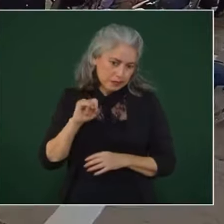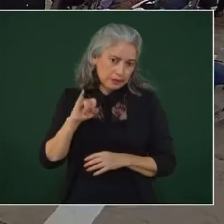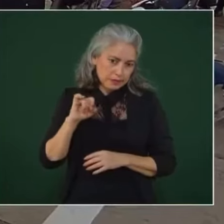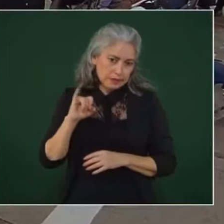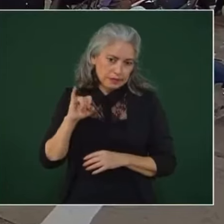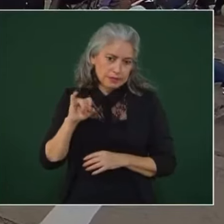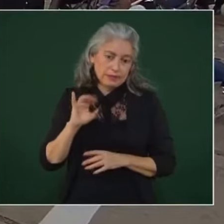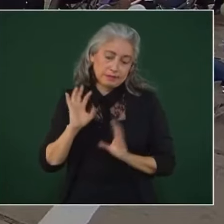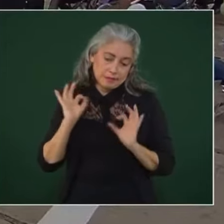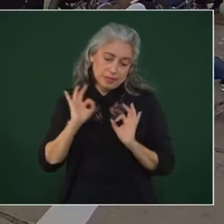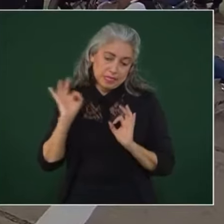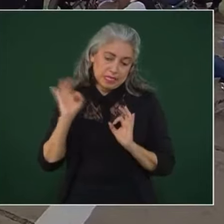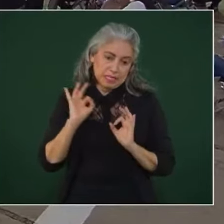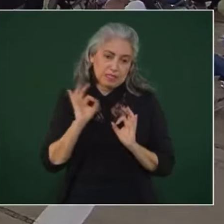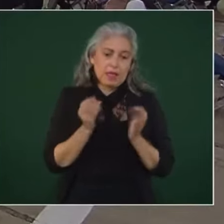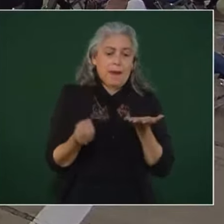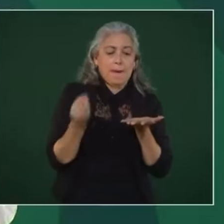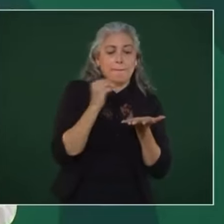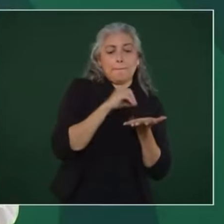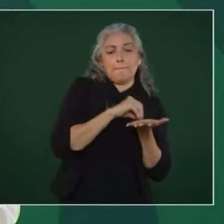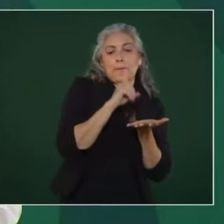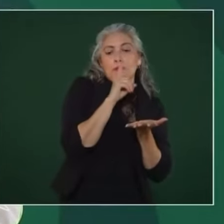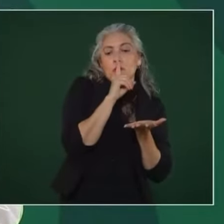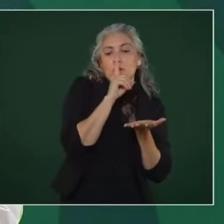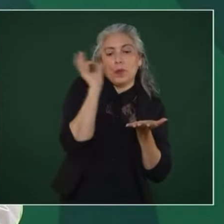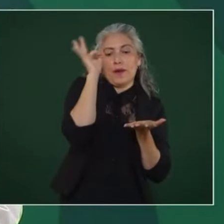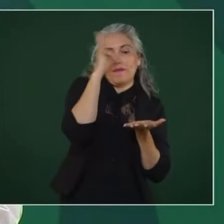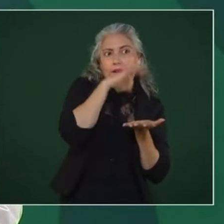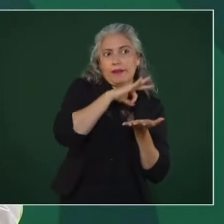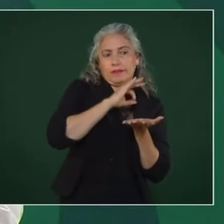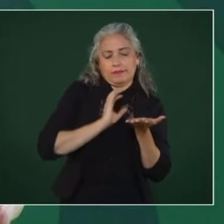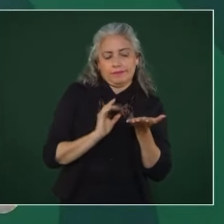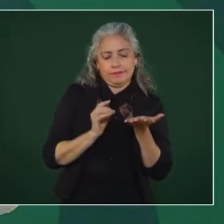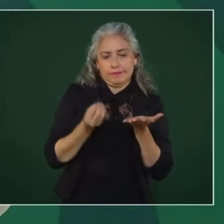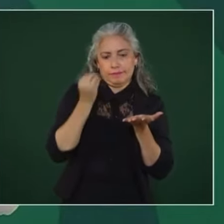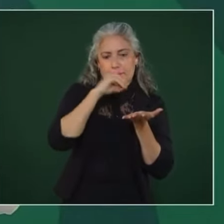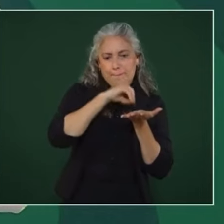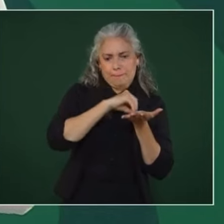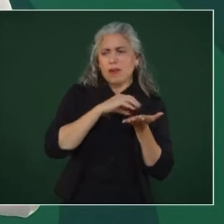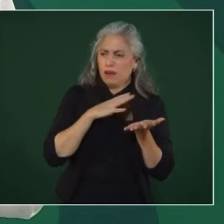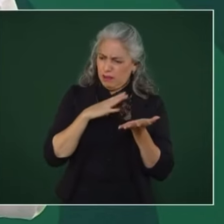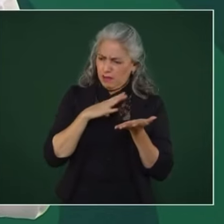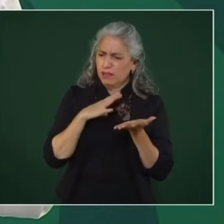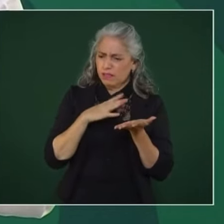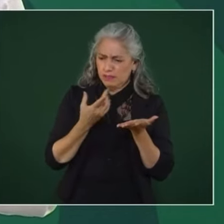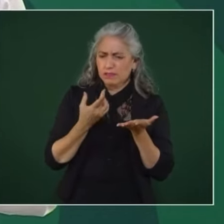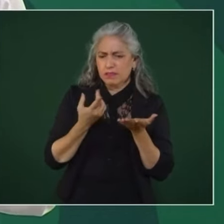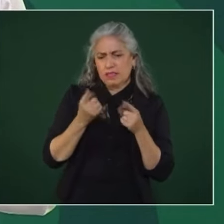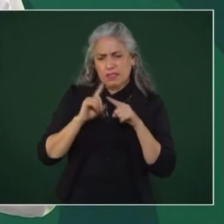cifra negra, que la hay en delitos como extorsión,